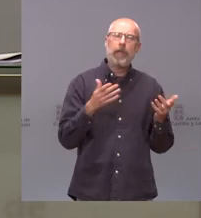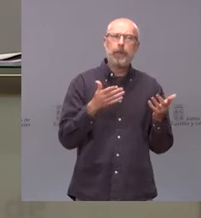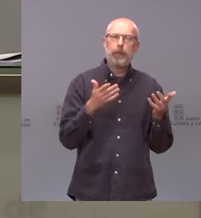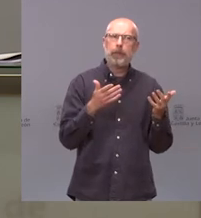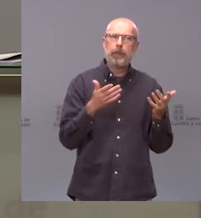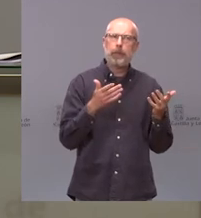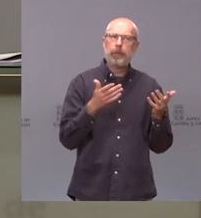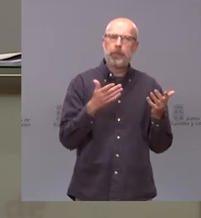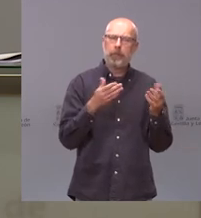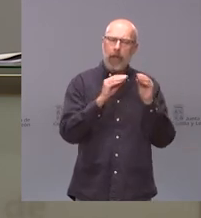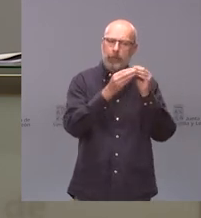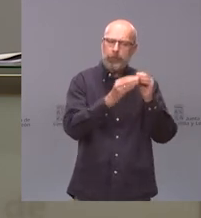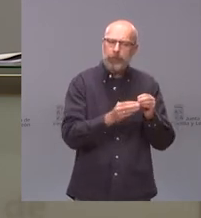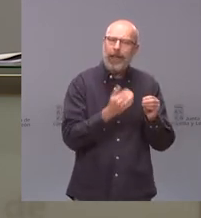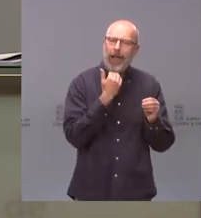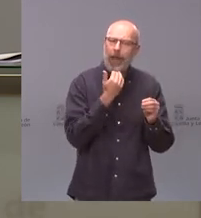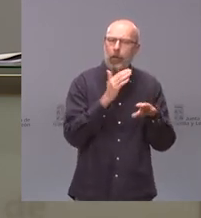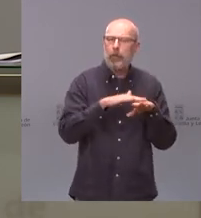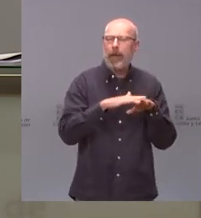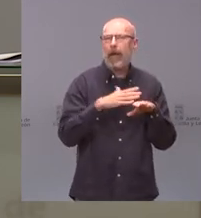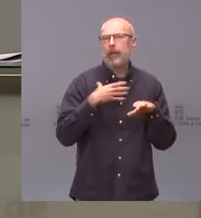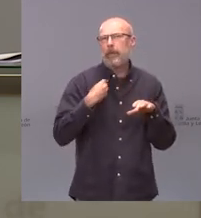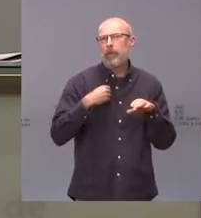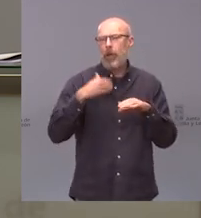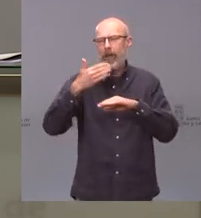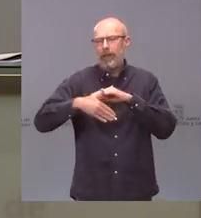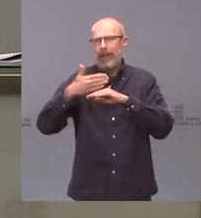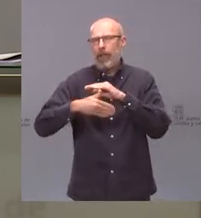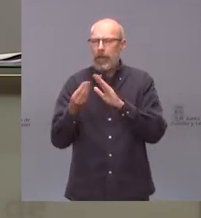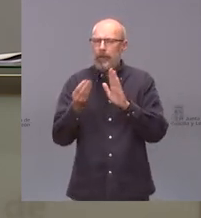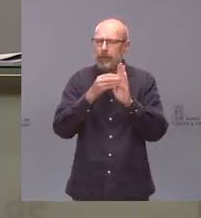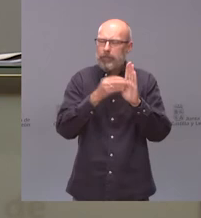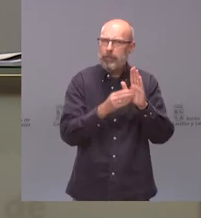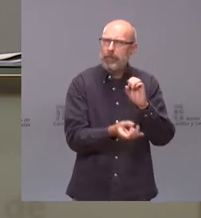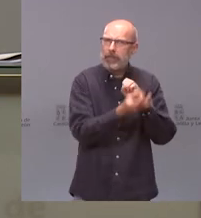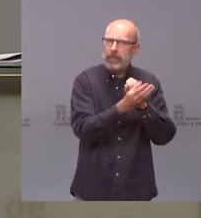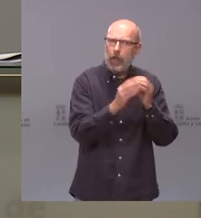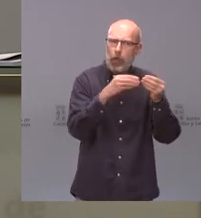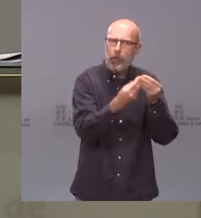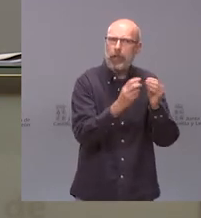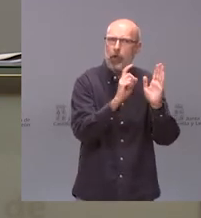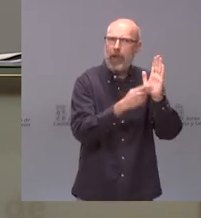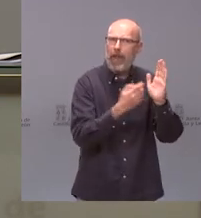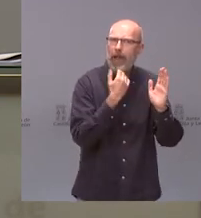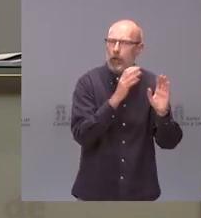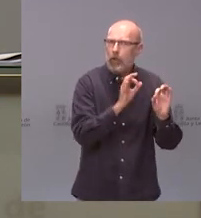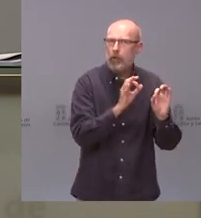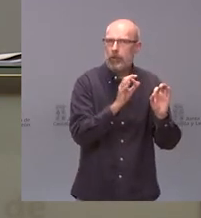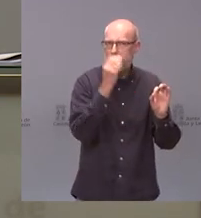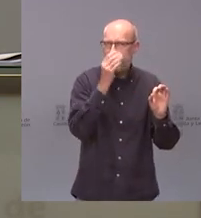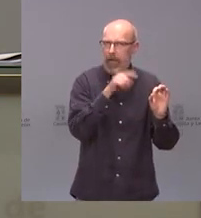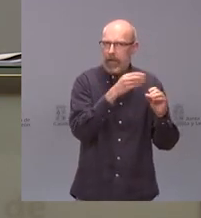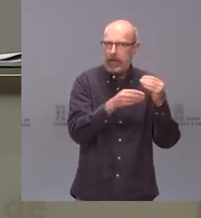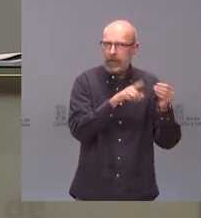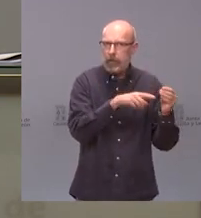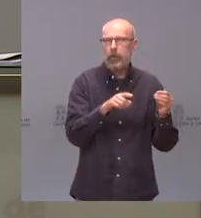regular de alguna manera estas posibles restricciones por decreto ley y luego le quería preguntar también si tienen alguna fecha